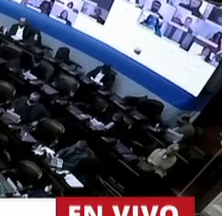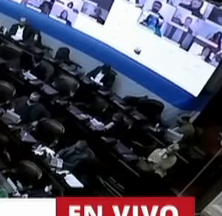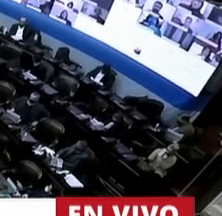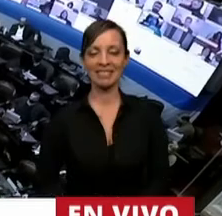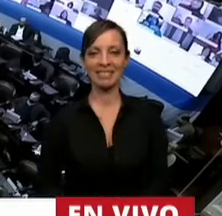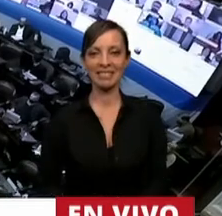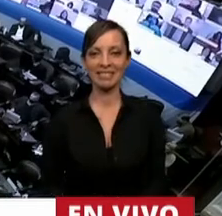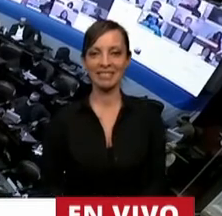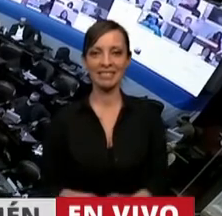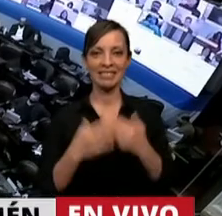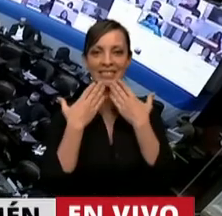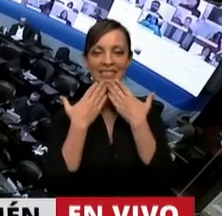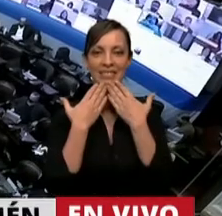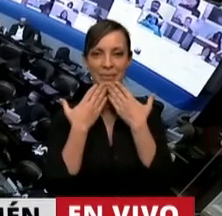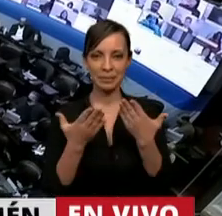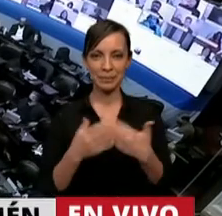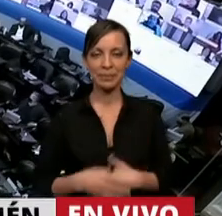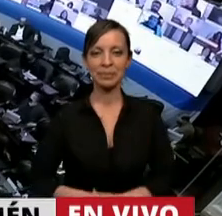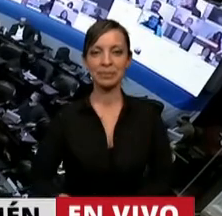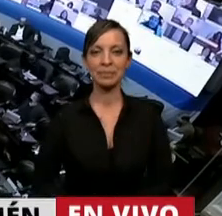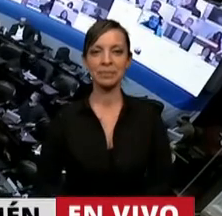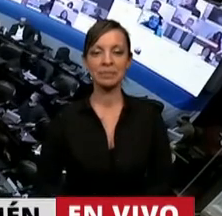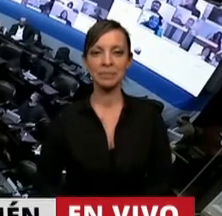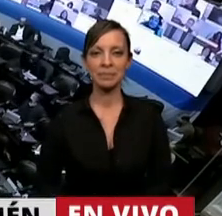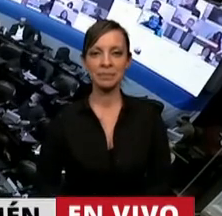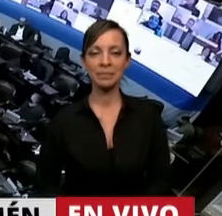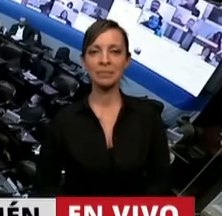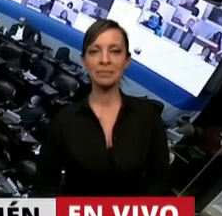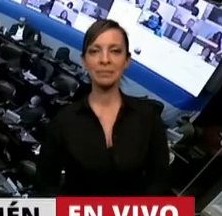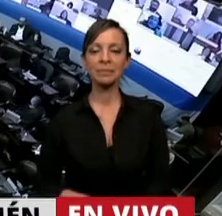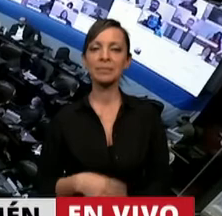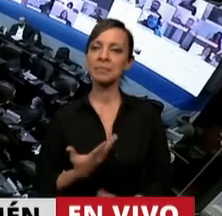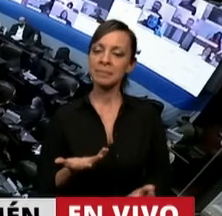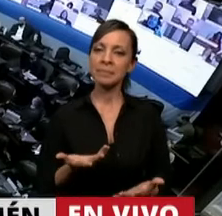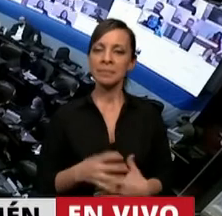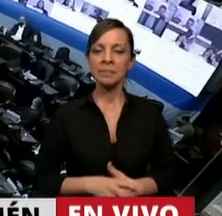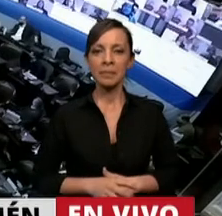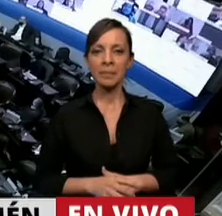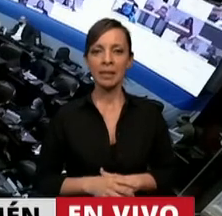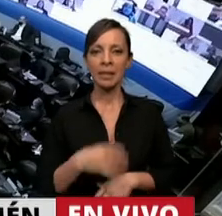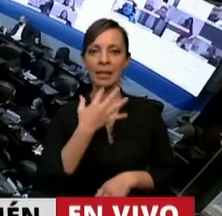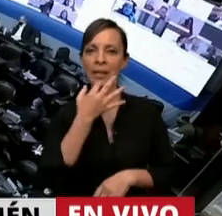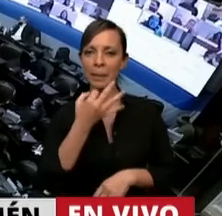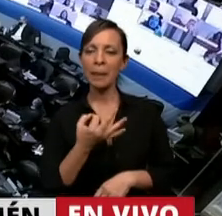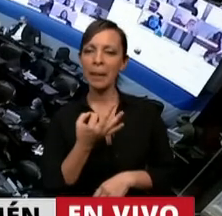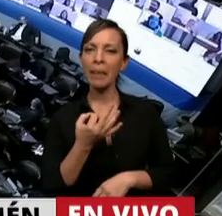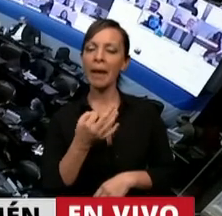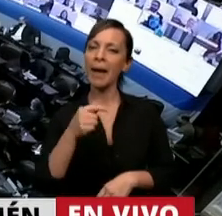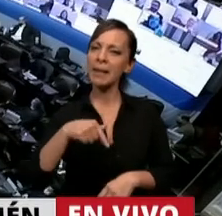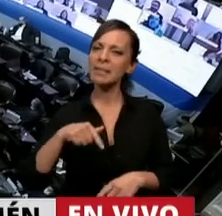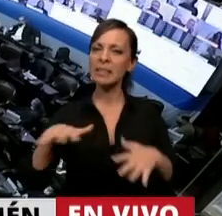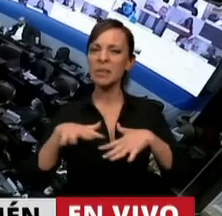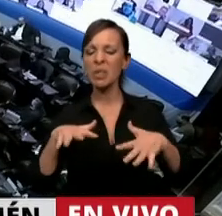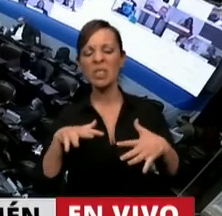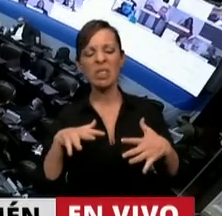Gracias, señor presidente. La verdad, todo esto produce